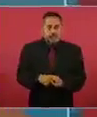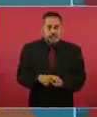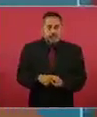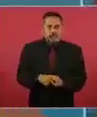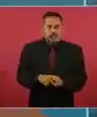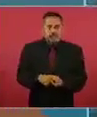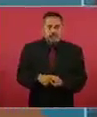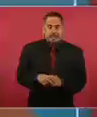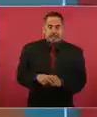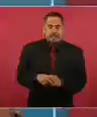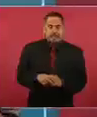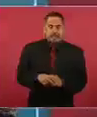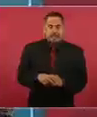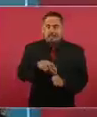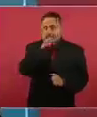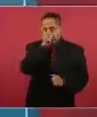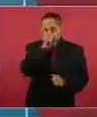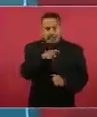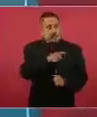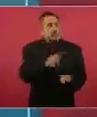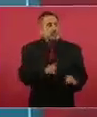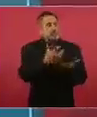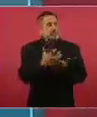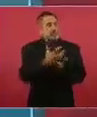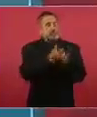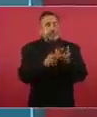Banco de México.